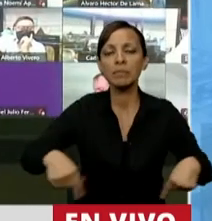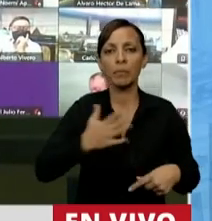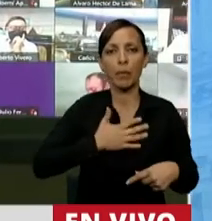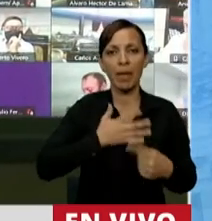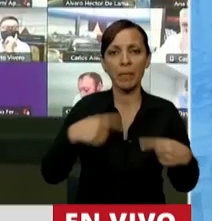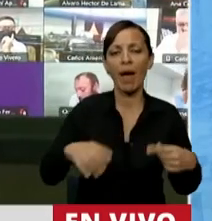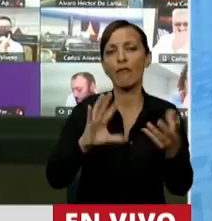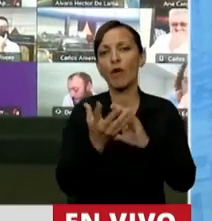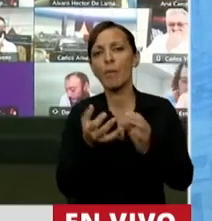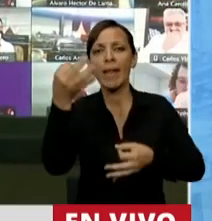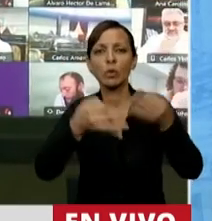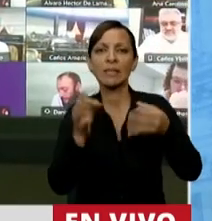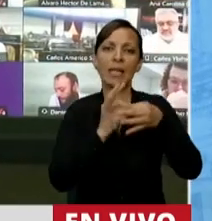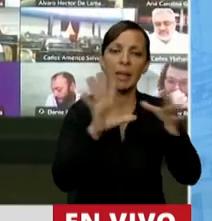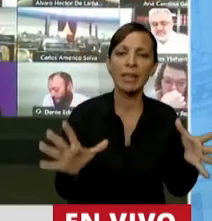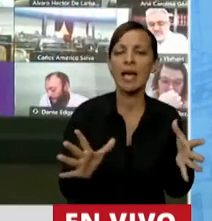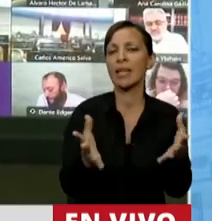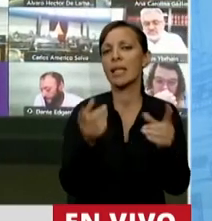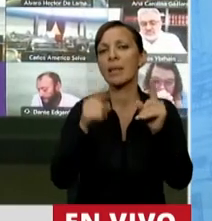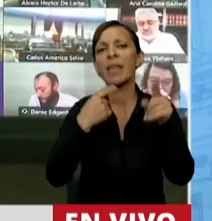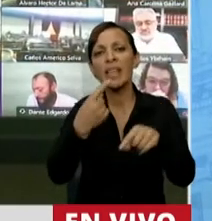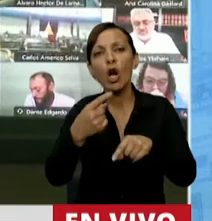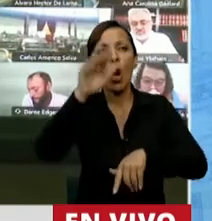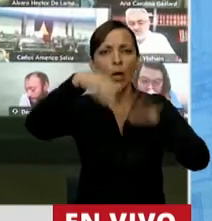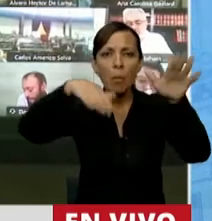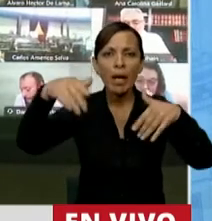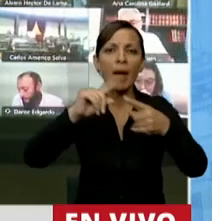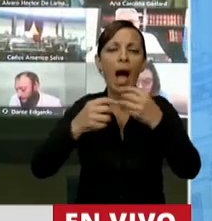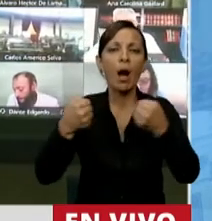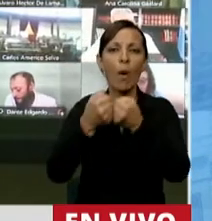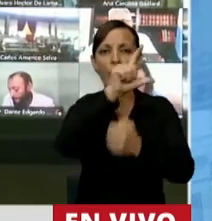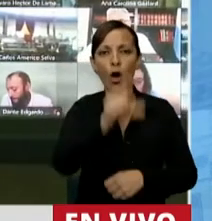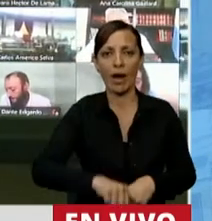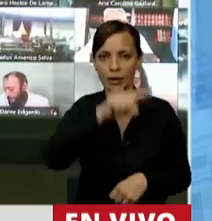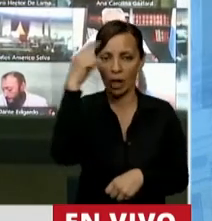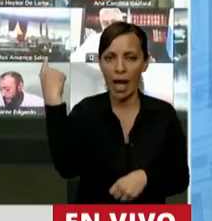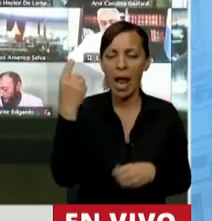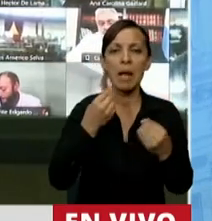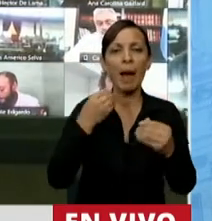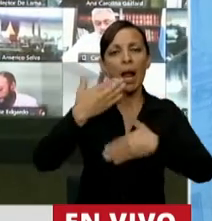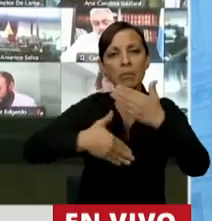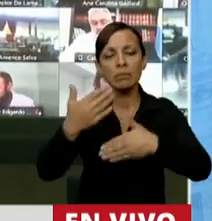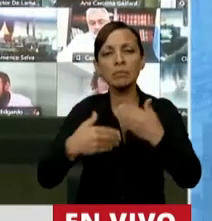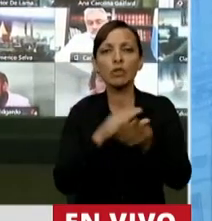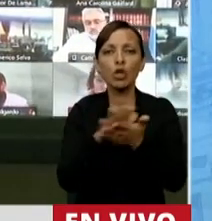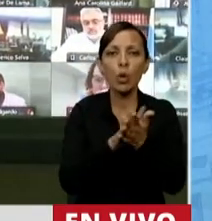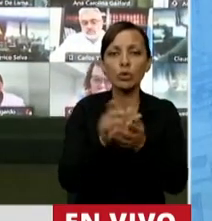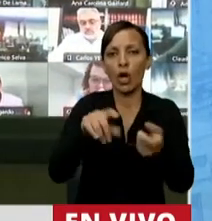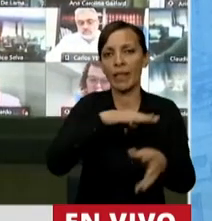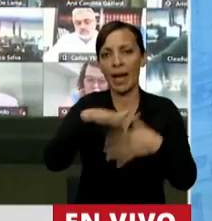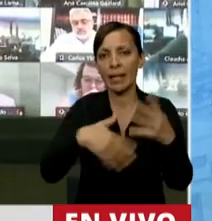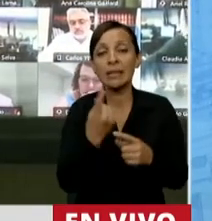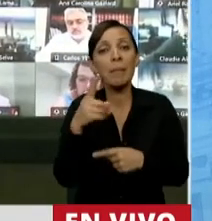funcionamiento de la justicia independiente, que convocaría un gran acuerdo nacional para salir de esta profunda crisis.